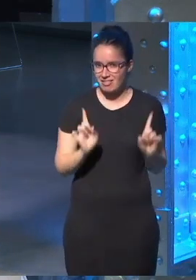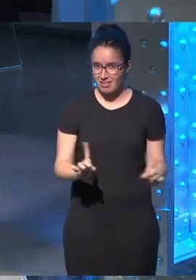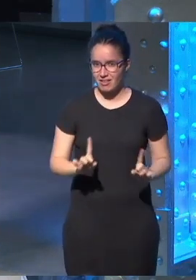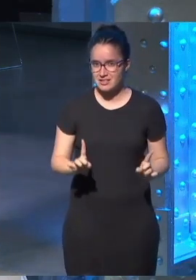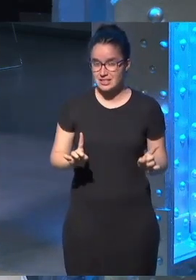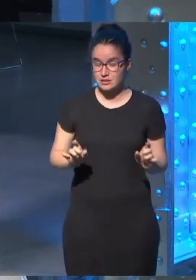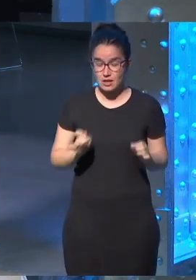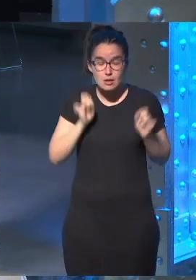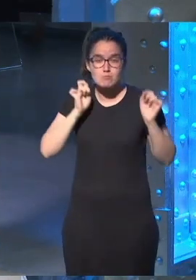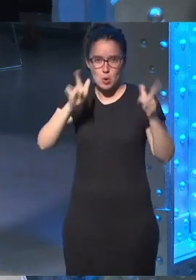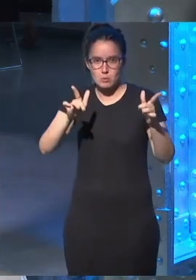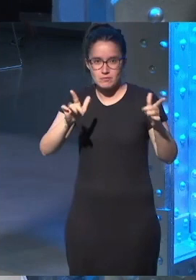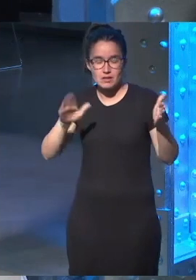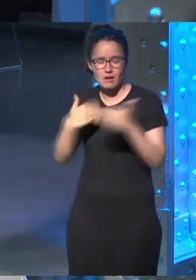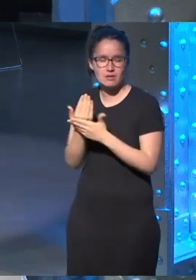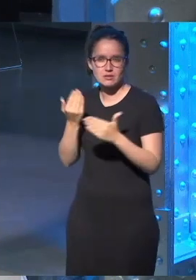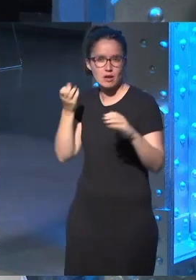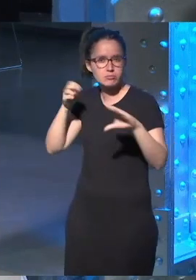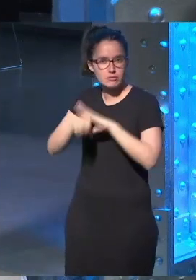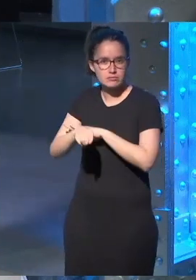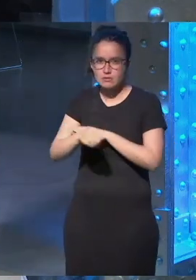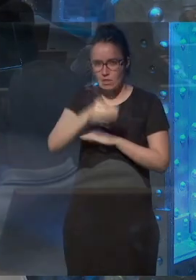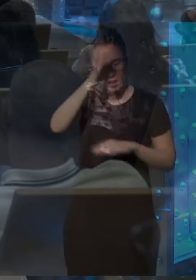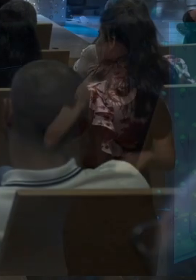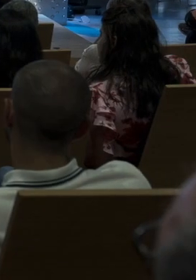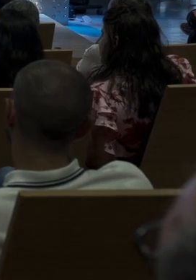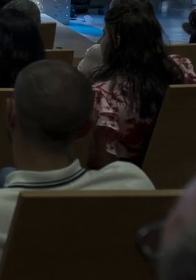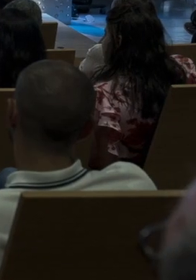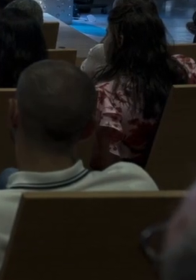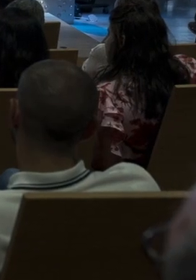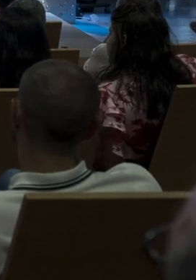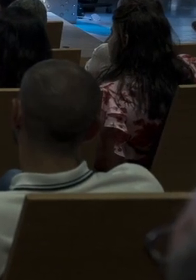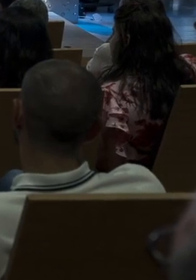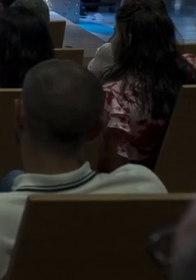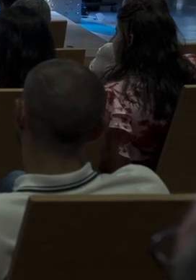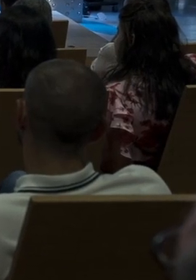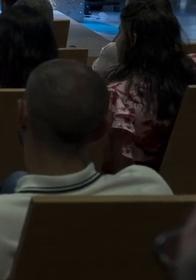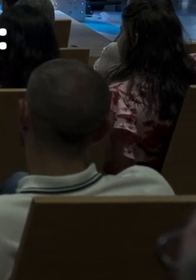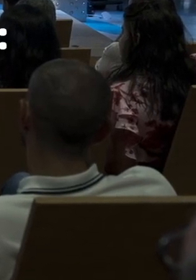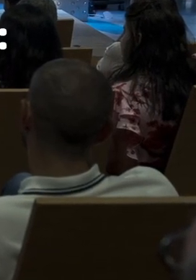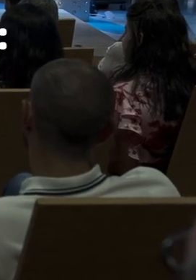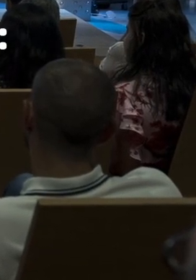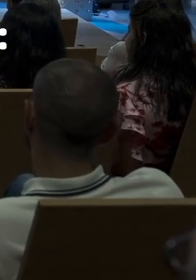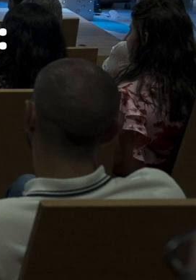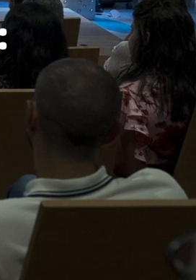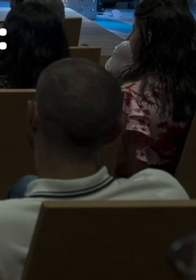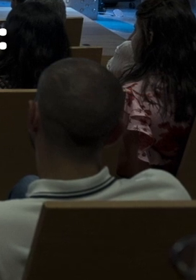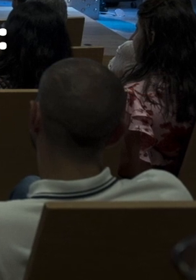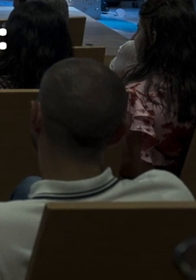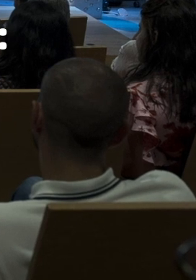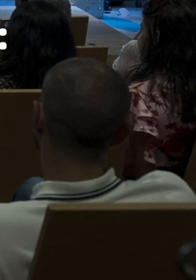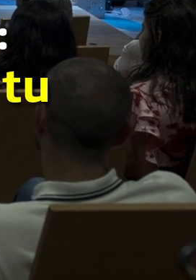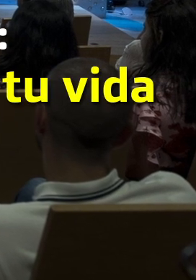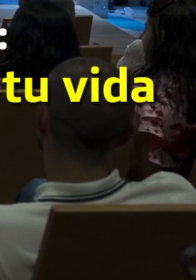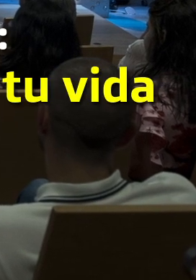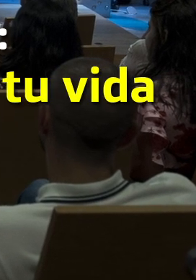el momento que te levantas hasta el momento que te acuestas, la inteligencia artificial está contigo. En los últimos años hemos desarrollado una serie de algoritmos que nos